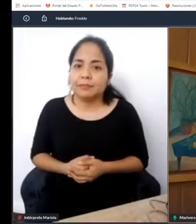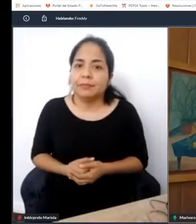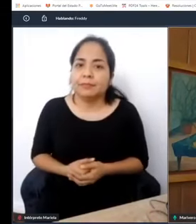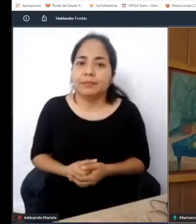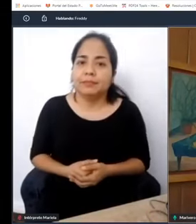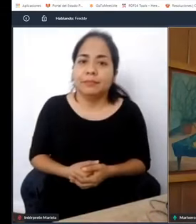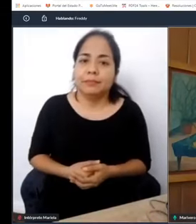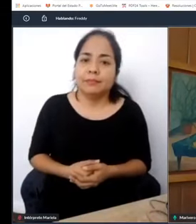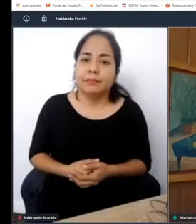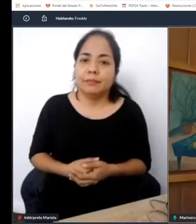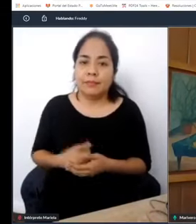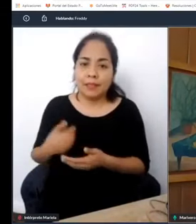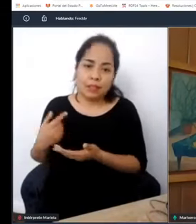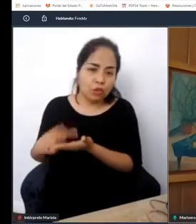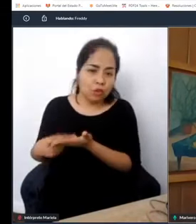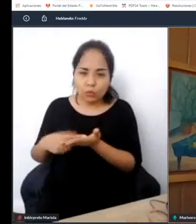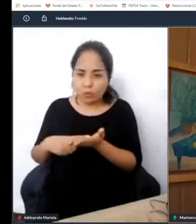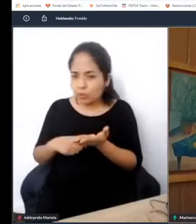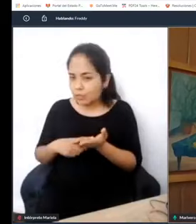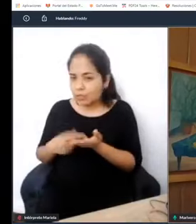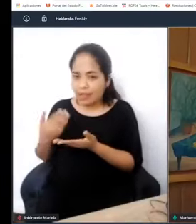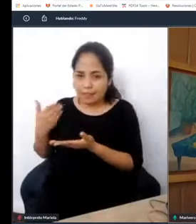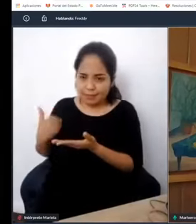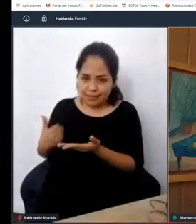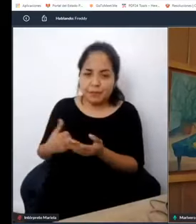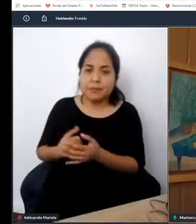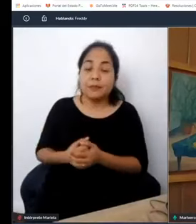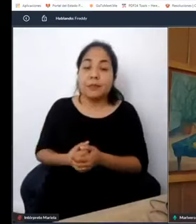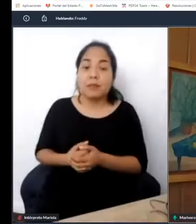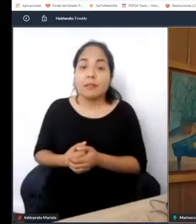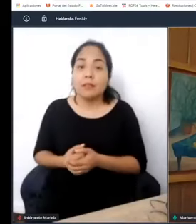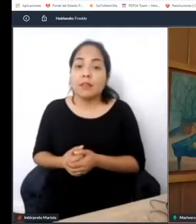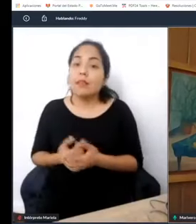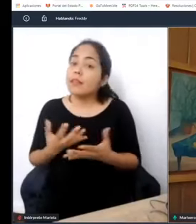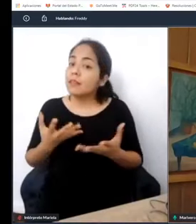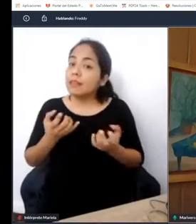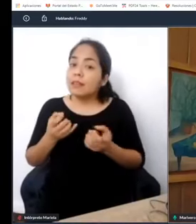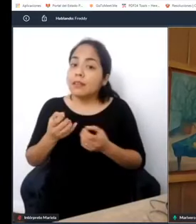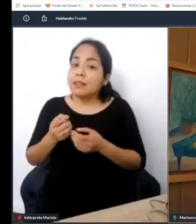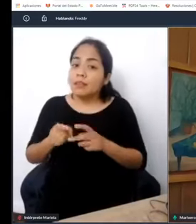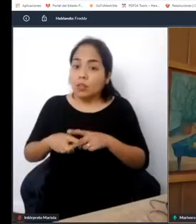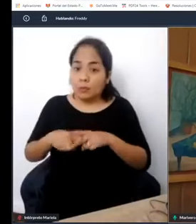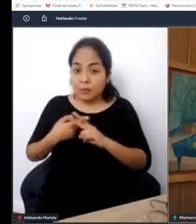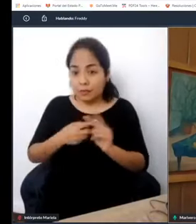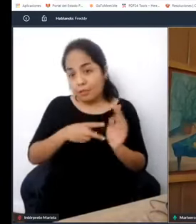coordinaciones que se han hecho previamente. Quisiera empezar la exposición con un video.